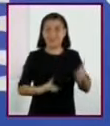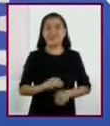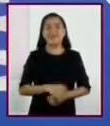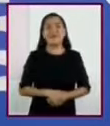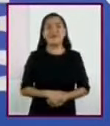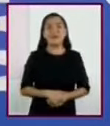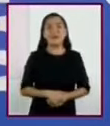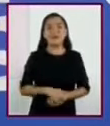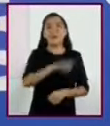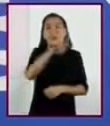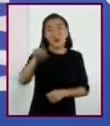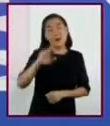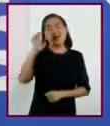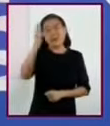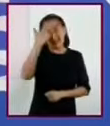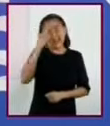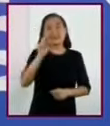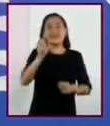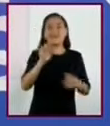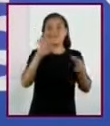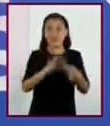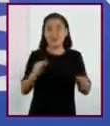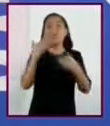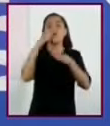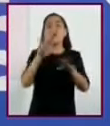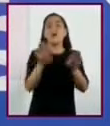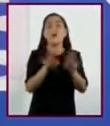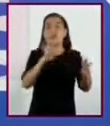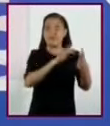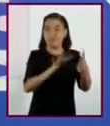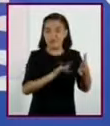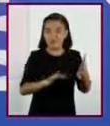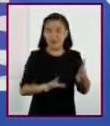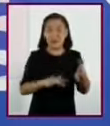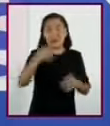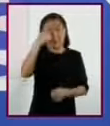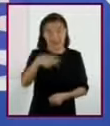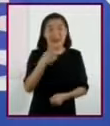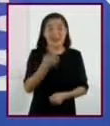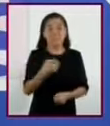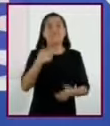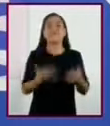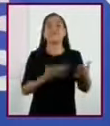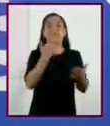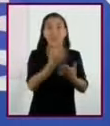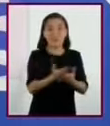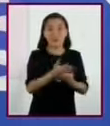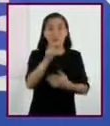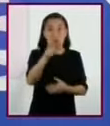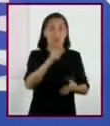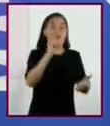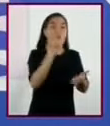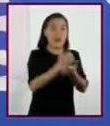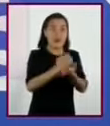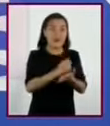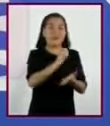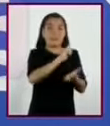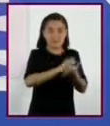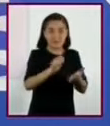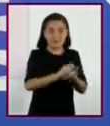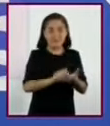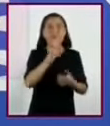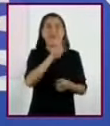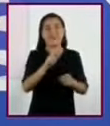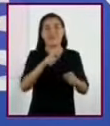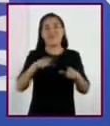Vamos a recordar lo que sabemos sobre cómo leer textos. Para esto les propongo que tomen su cuaderno y completen el